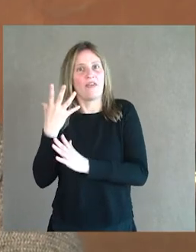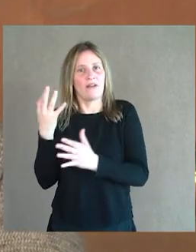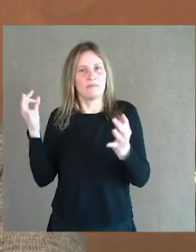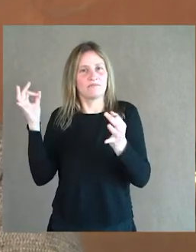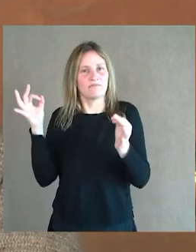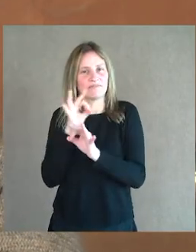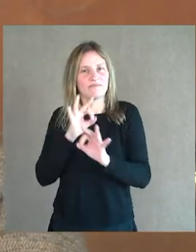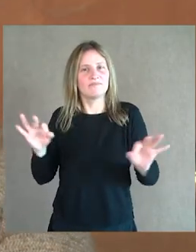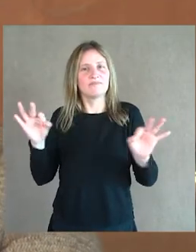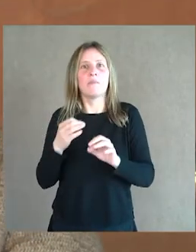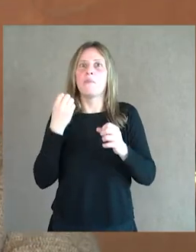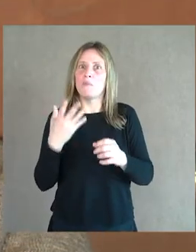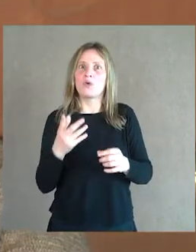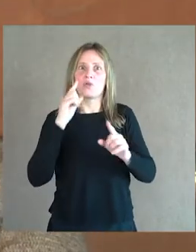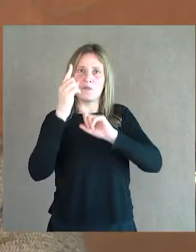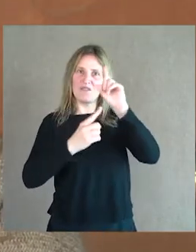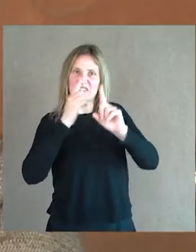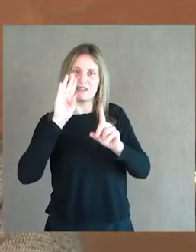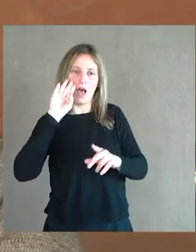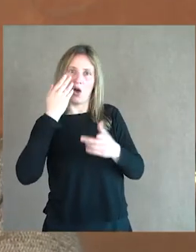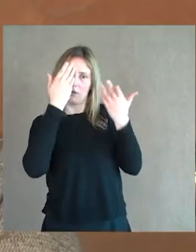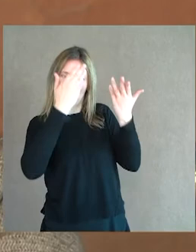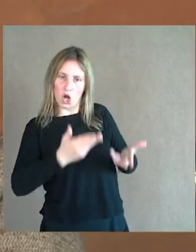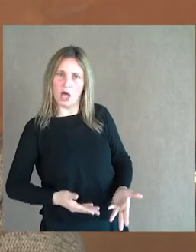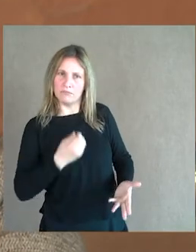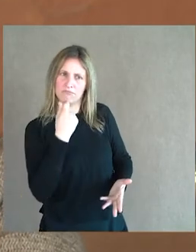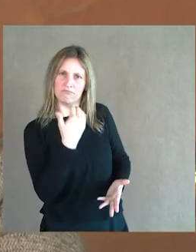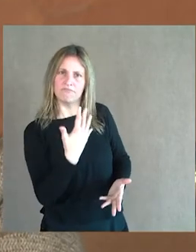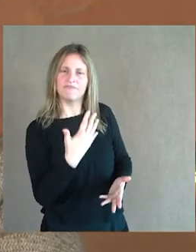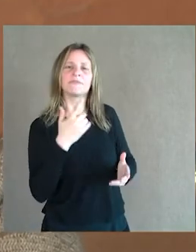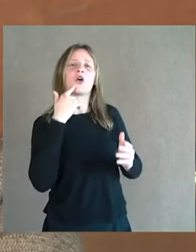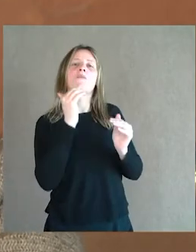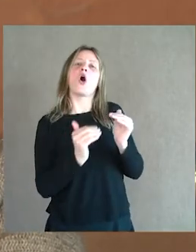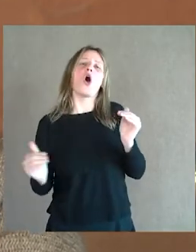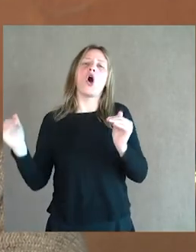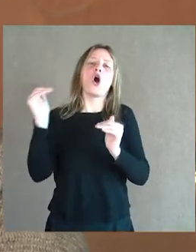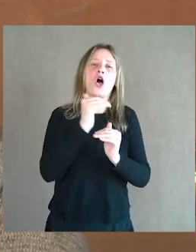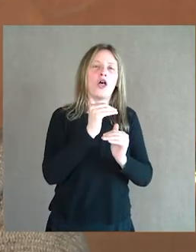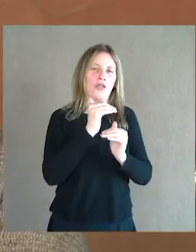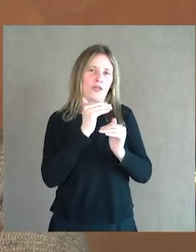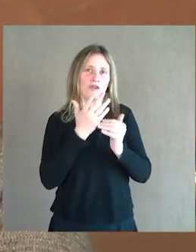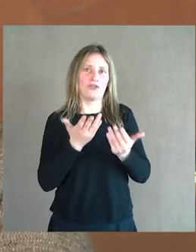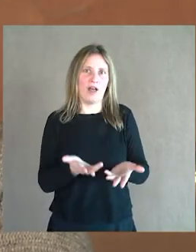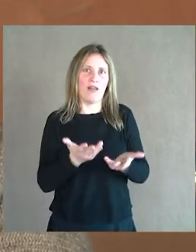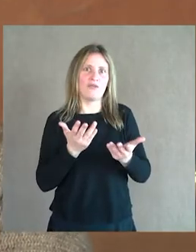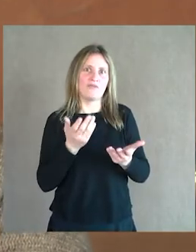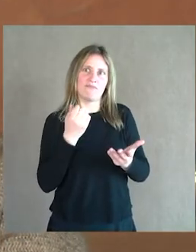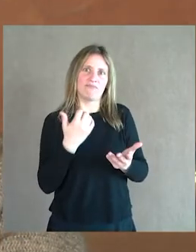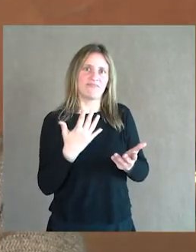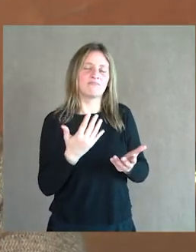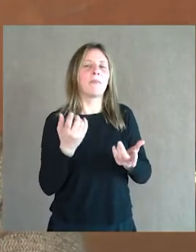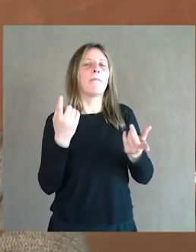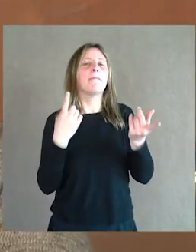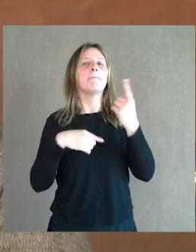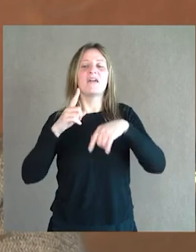la universidad lo iba a condecorar, lo estaba honrando con un doctorado honorario, y al parecer Haydn no llegó a